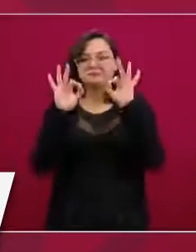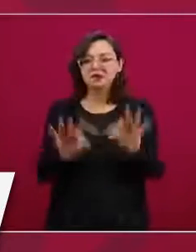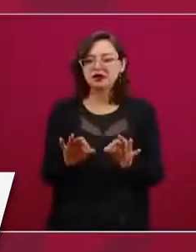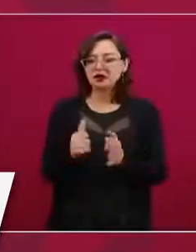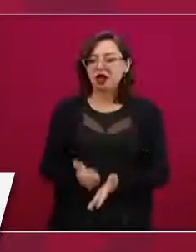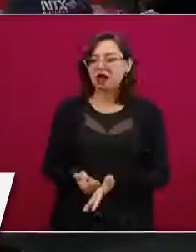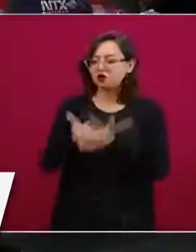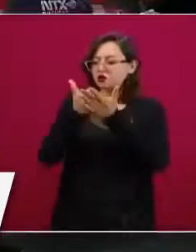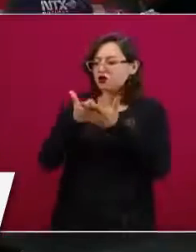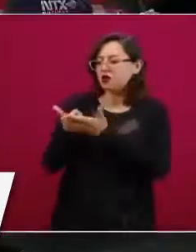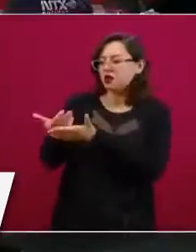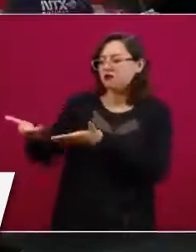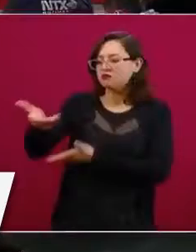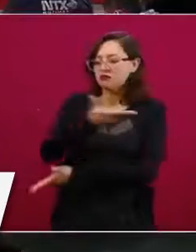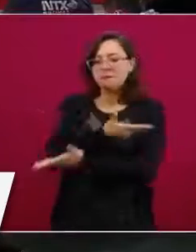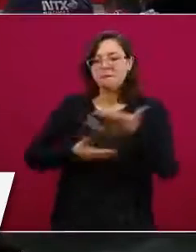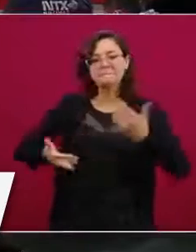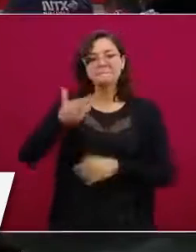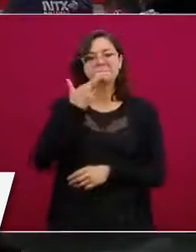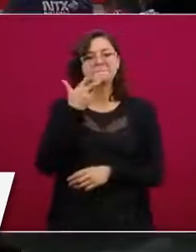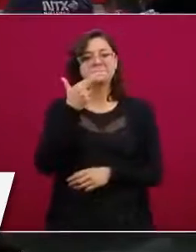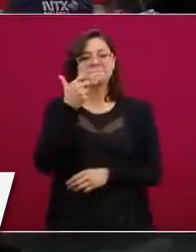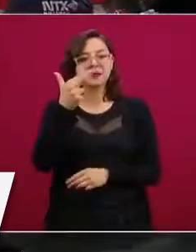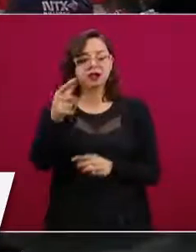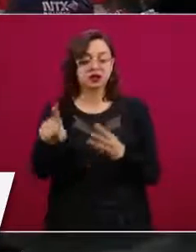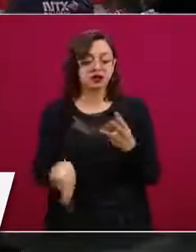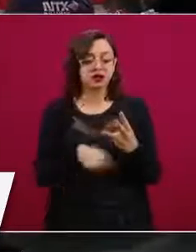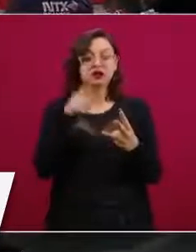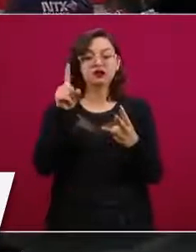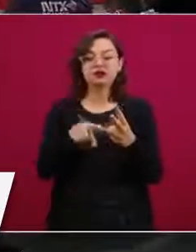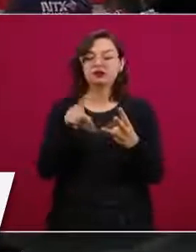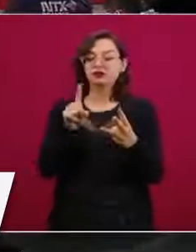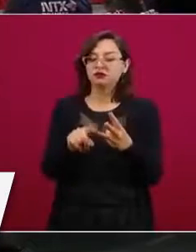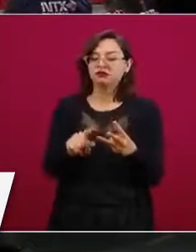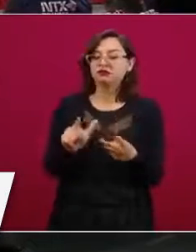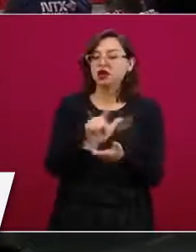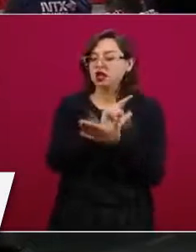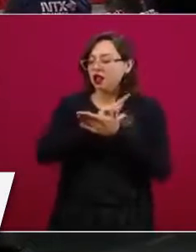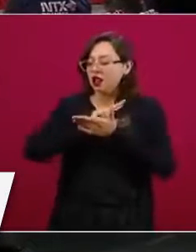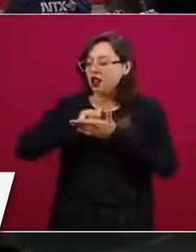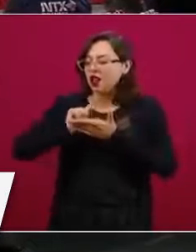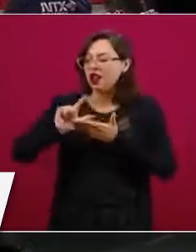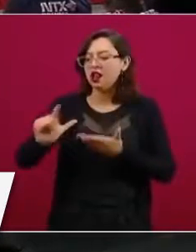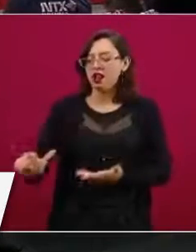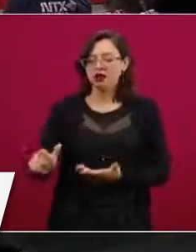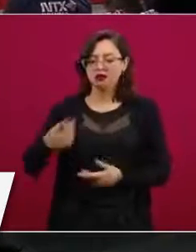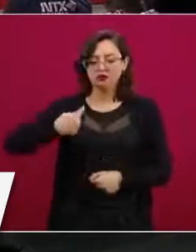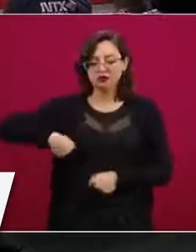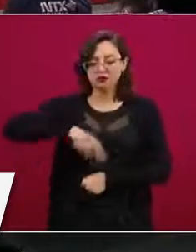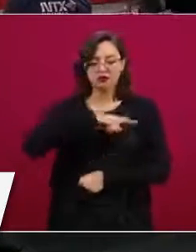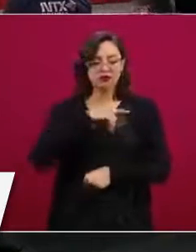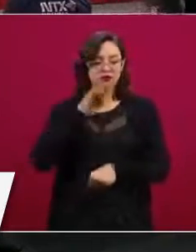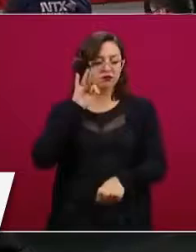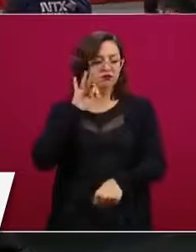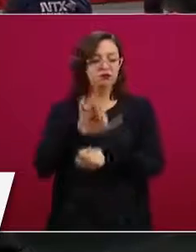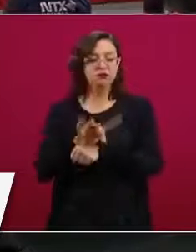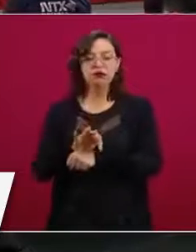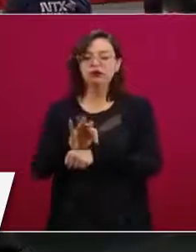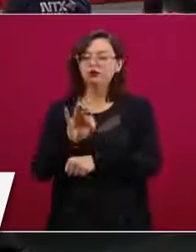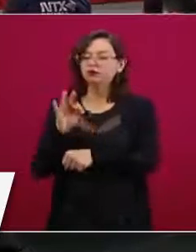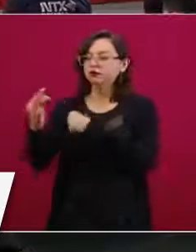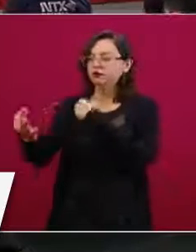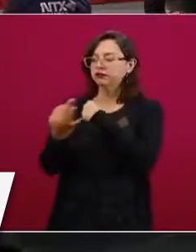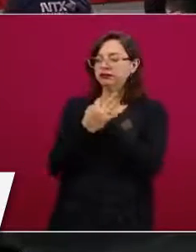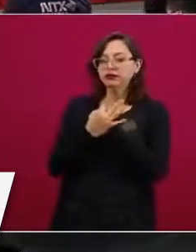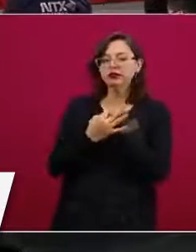mejores. Tercero, higiene y limpieza. Queremos proteger a los demás y a nosotros mismos viviendo en un entorno